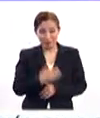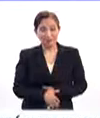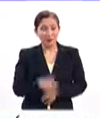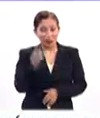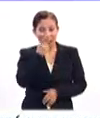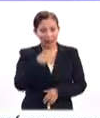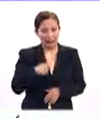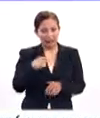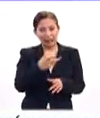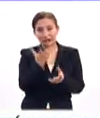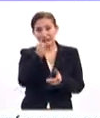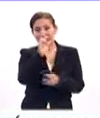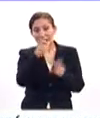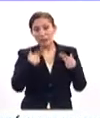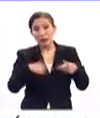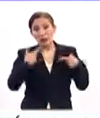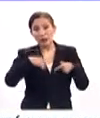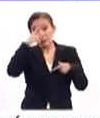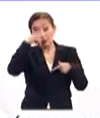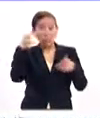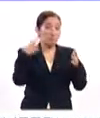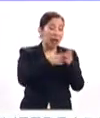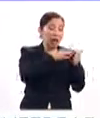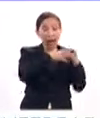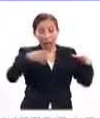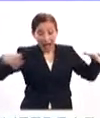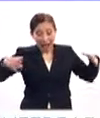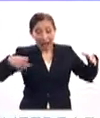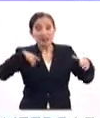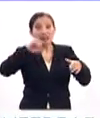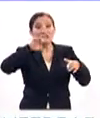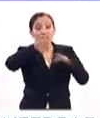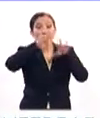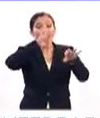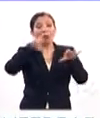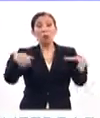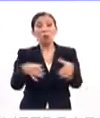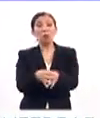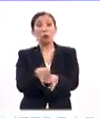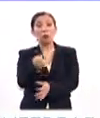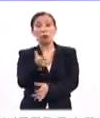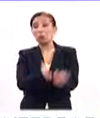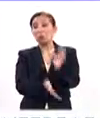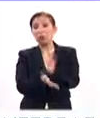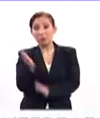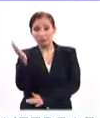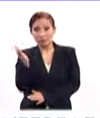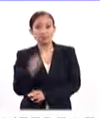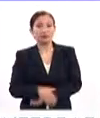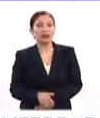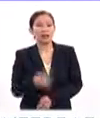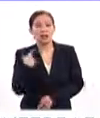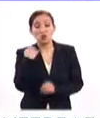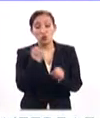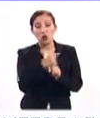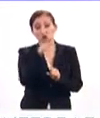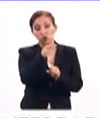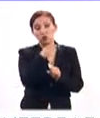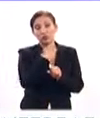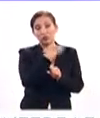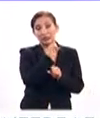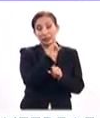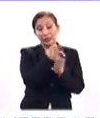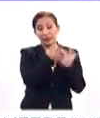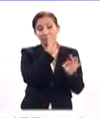fácil, ya nos lo dijiste, 60 mexicanos de más de mil que aplican cada año y bueno, en el año en tú aplicaste